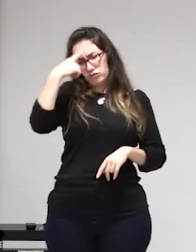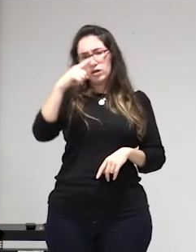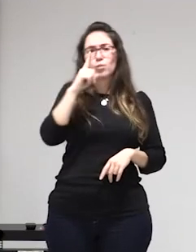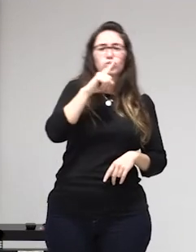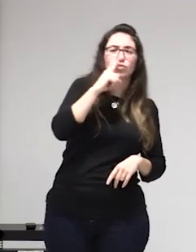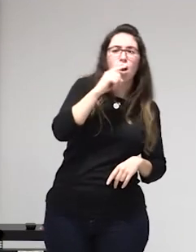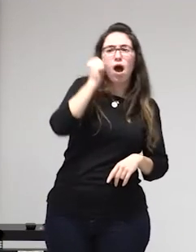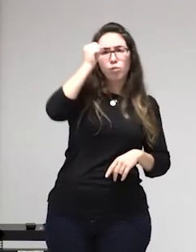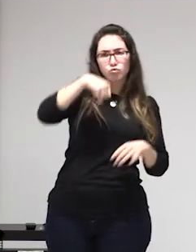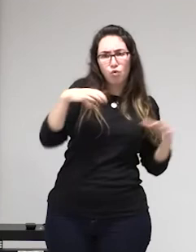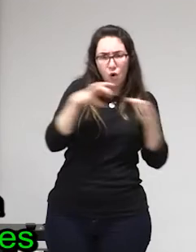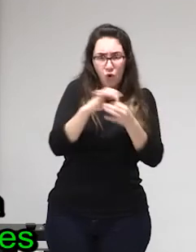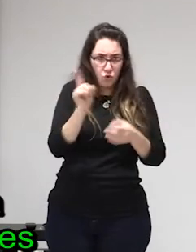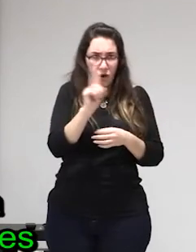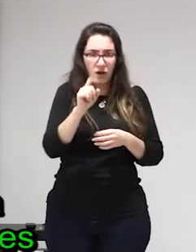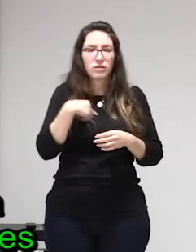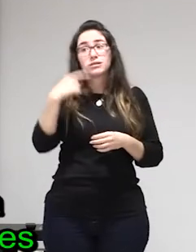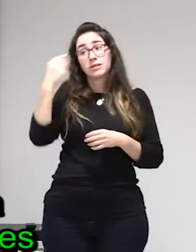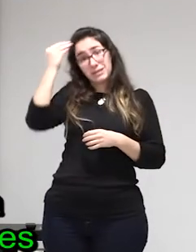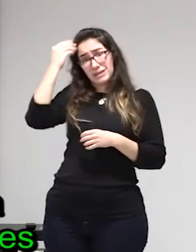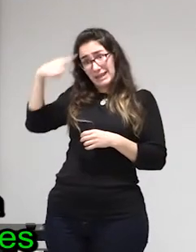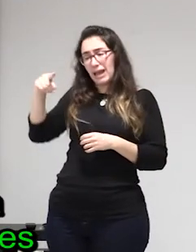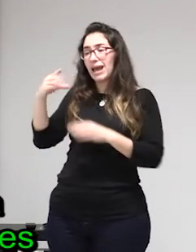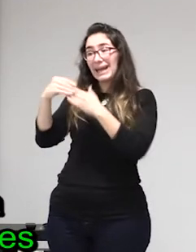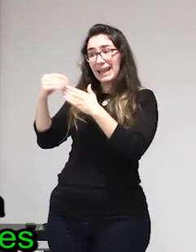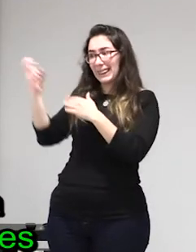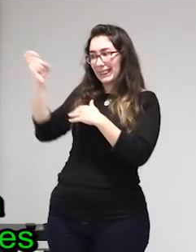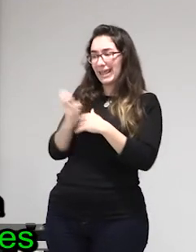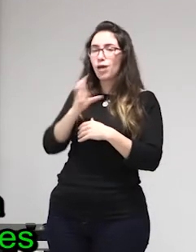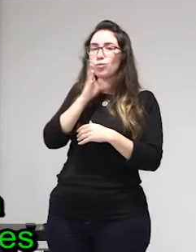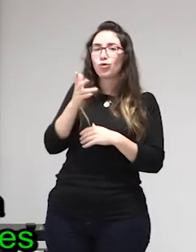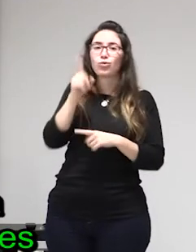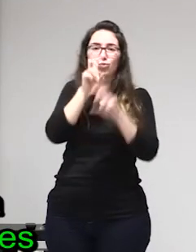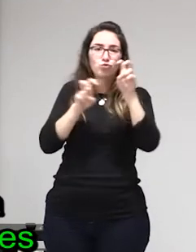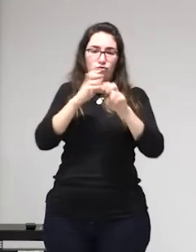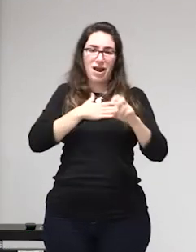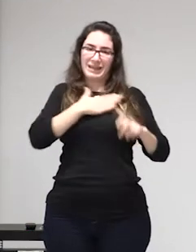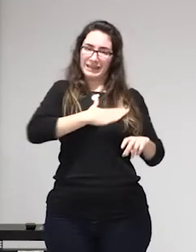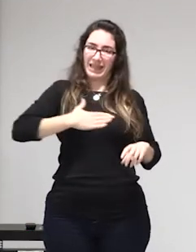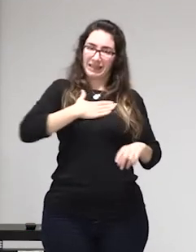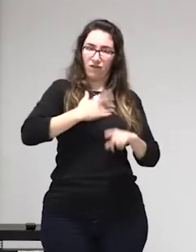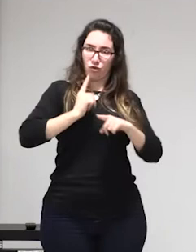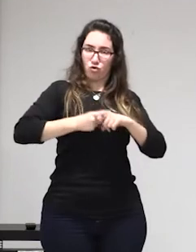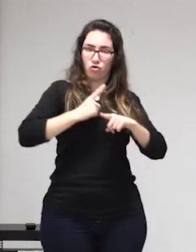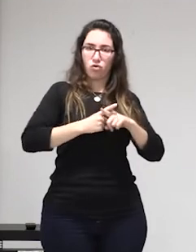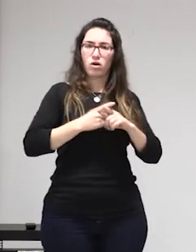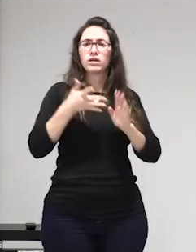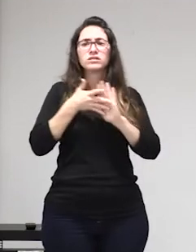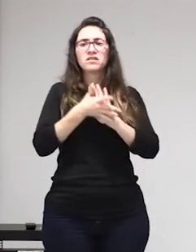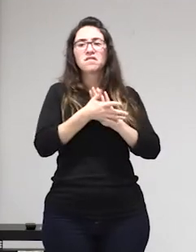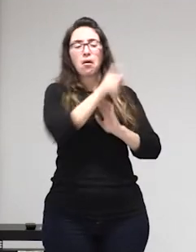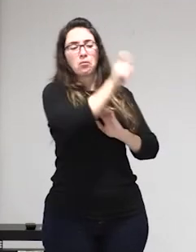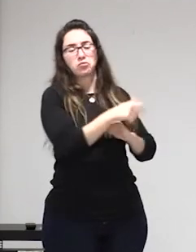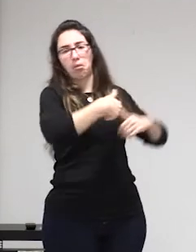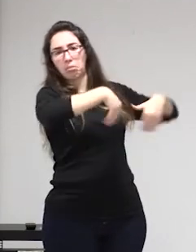podría acusar a otra mujer de estar fomentando la monogamia y con eso dar a entender a los hombres que somos objetos de su posesión